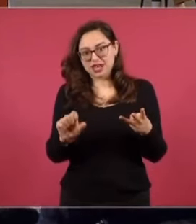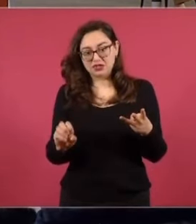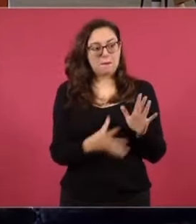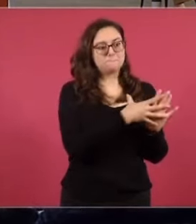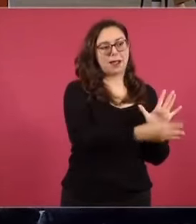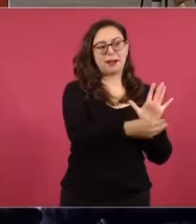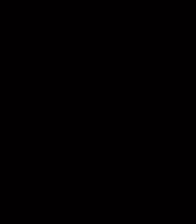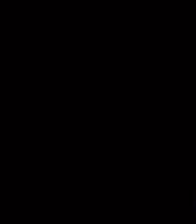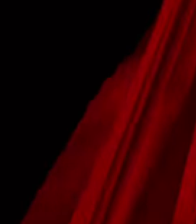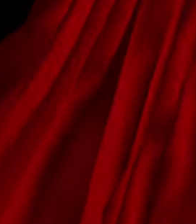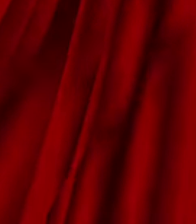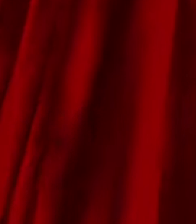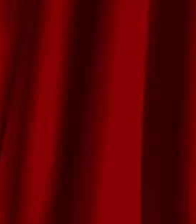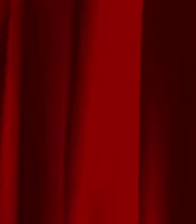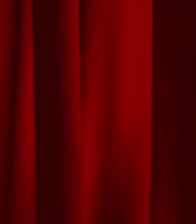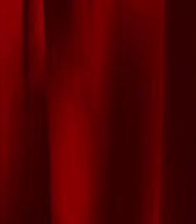Es lo mismo.